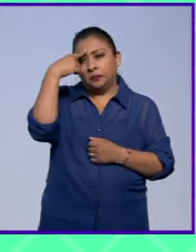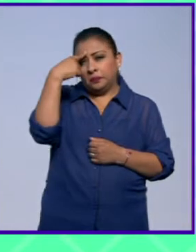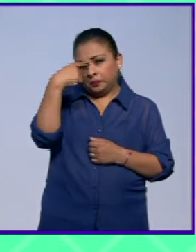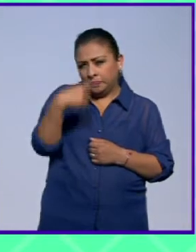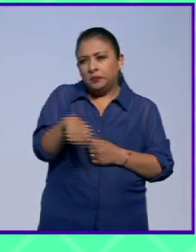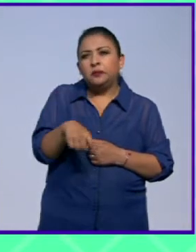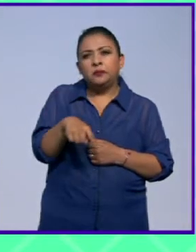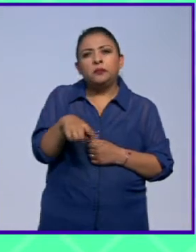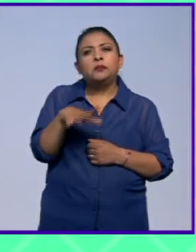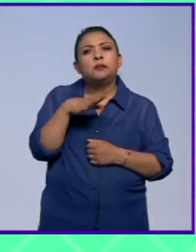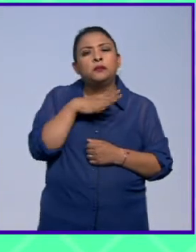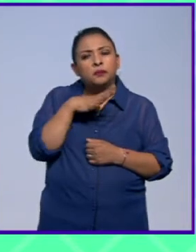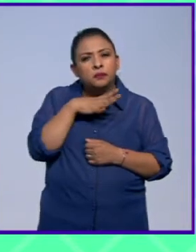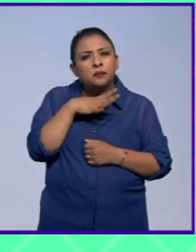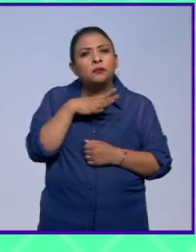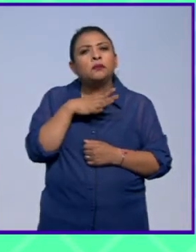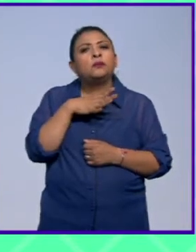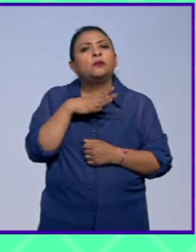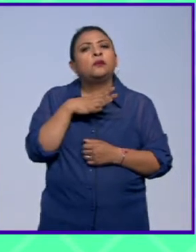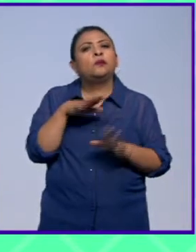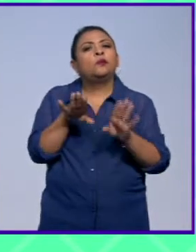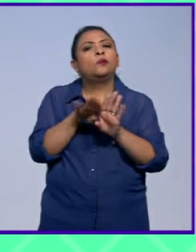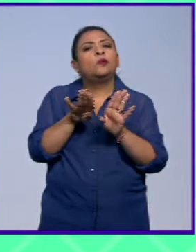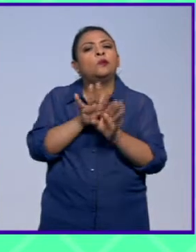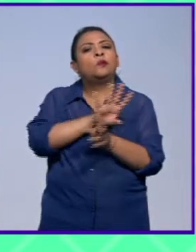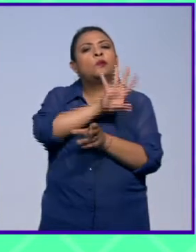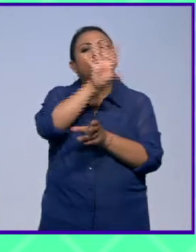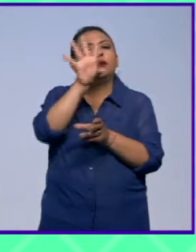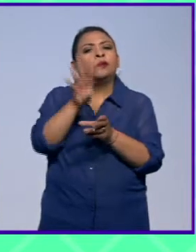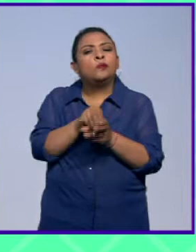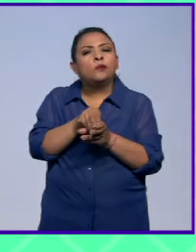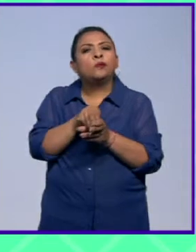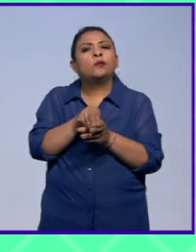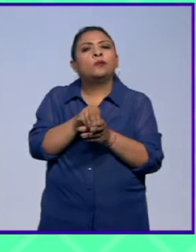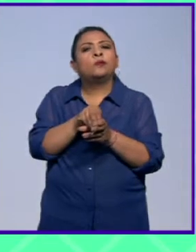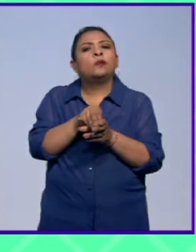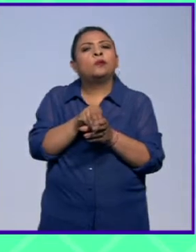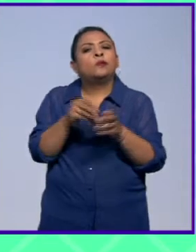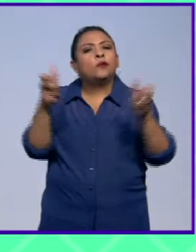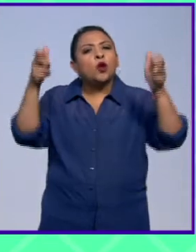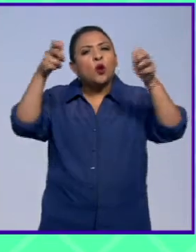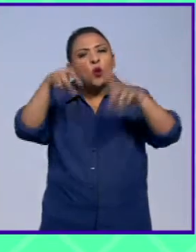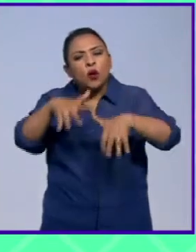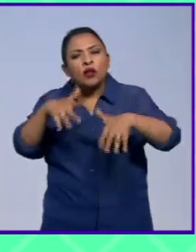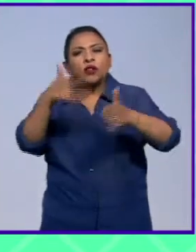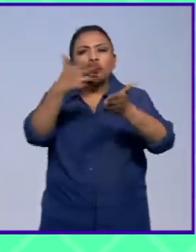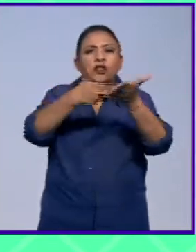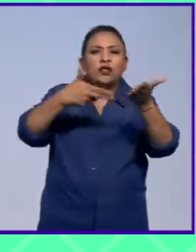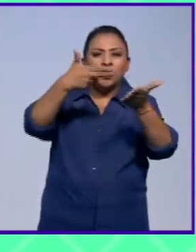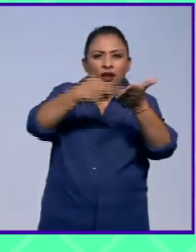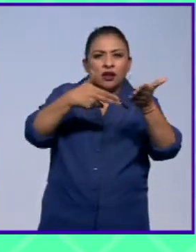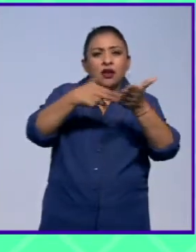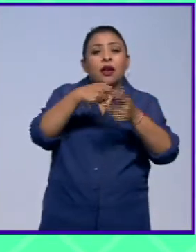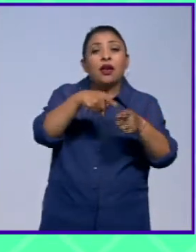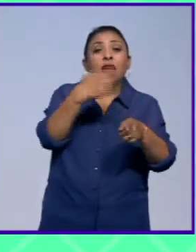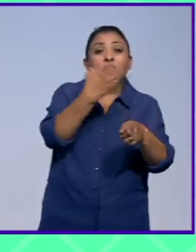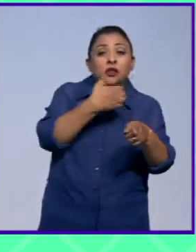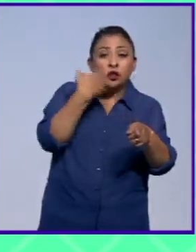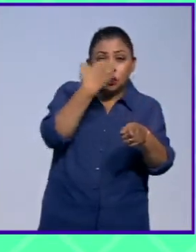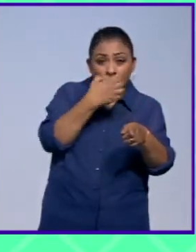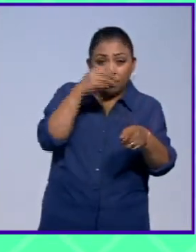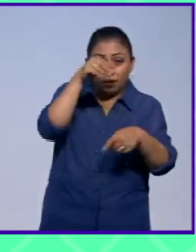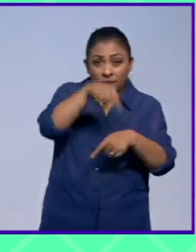para entablar todo un movimiento de encuentros y de talleres en las escuelas